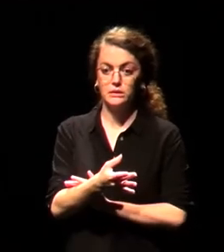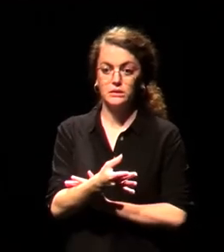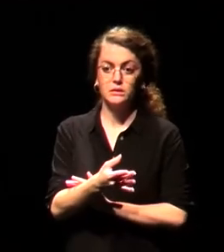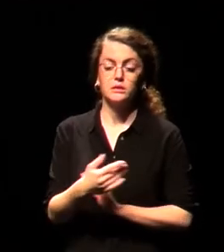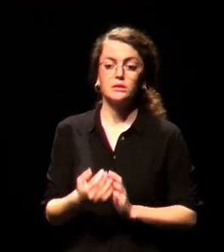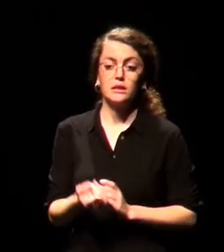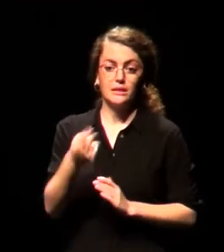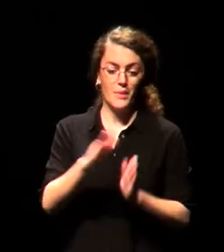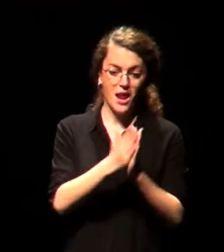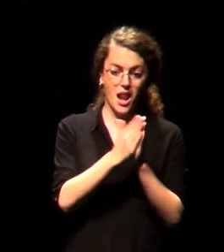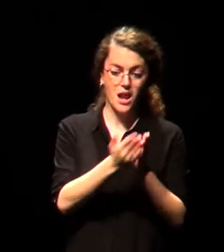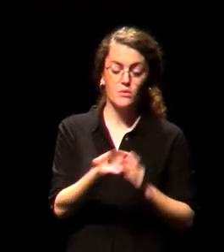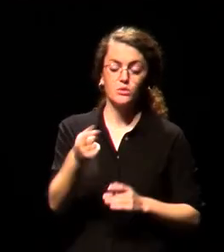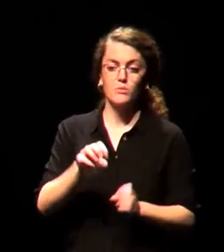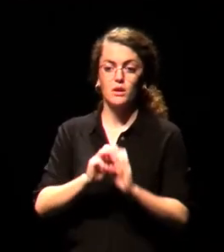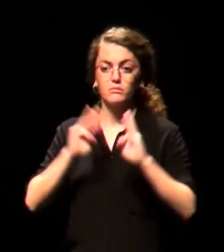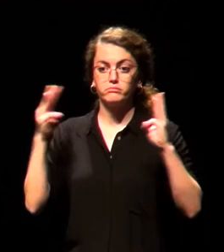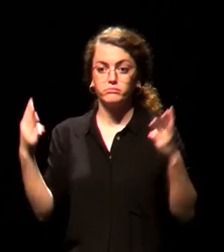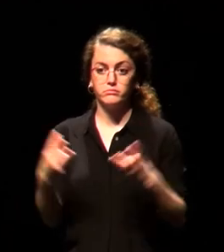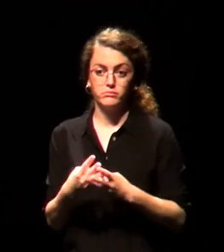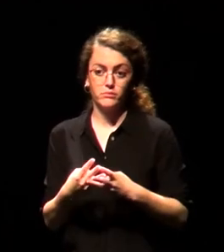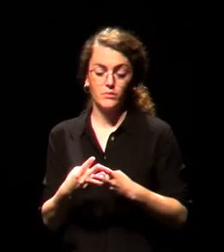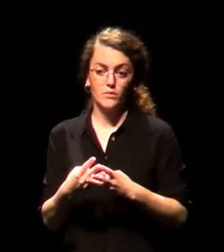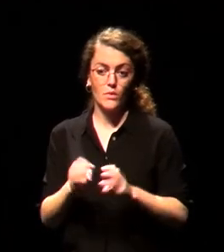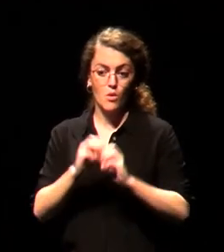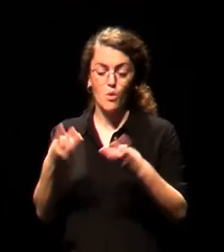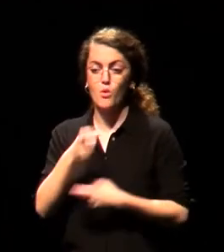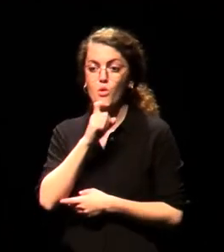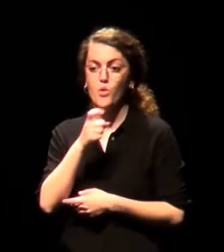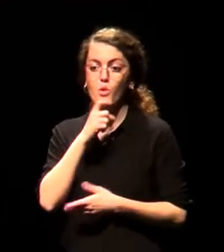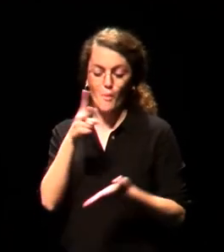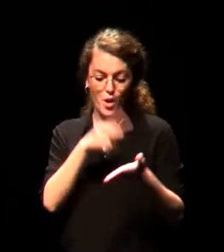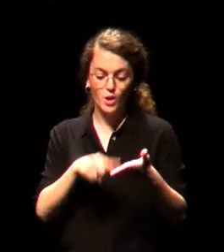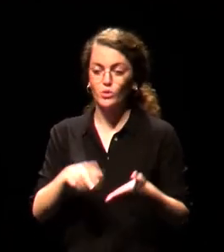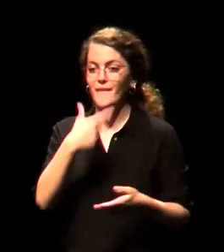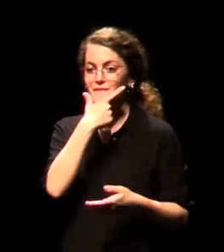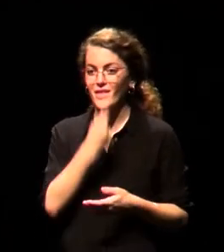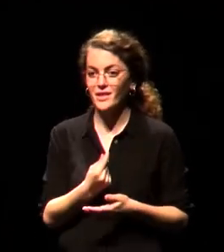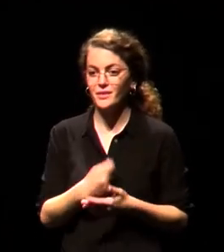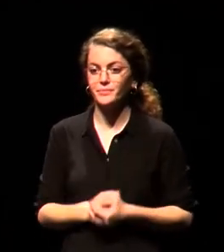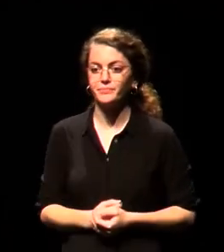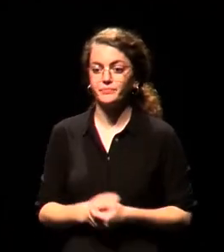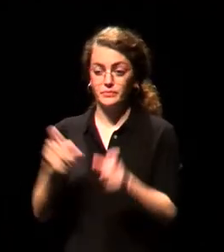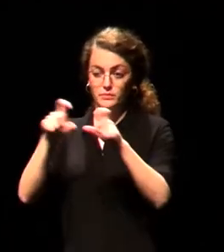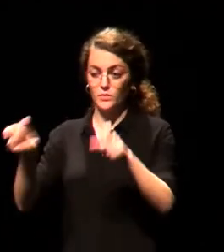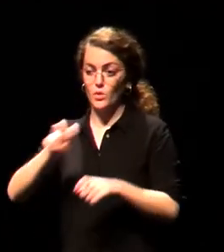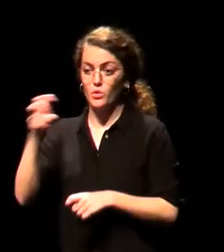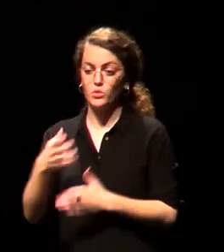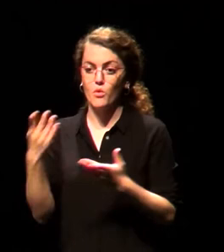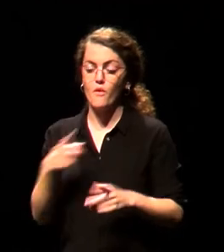digital, que tendrá una separata en lectura fácil. En segundo lugar, en cuanto a patrocinadores, la Fundación ONCE